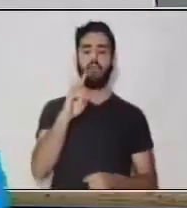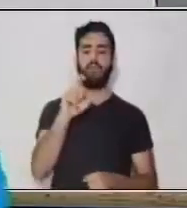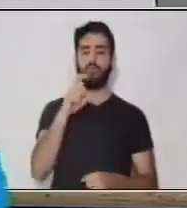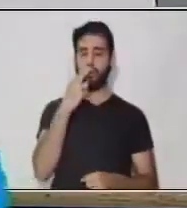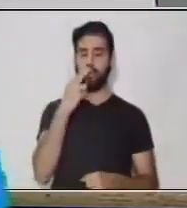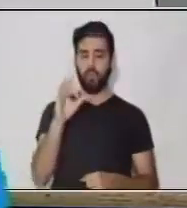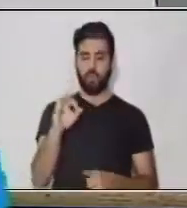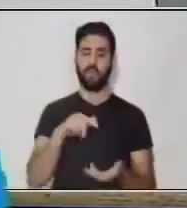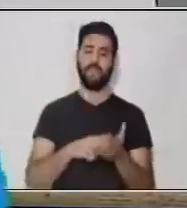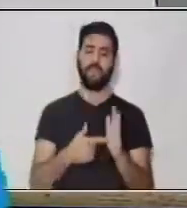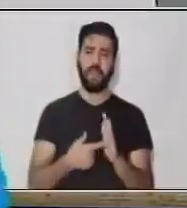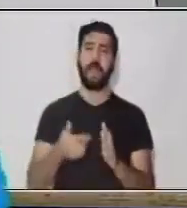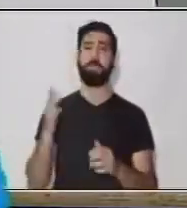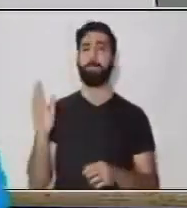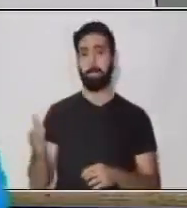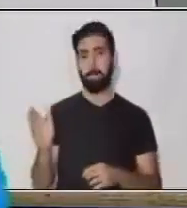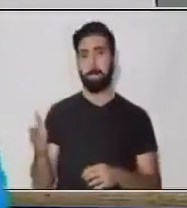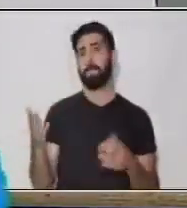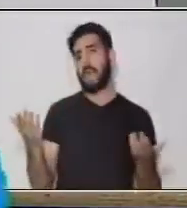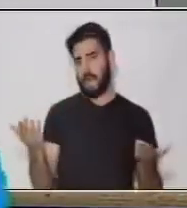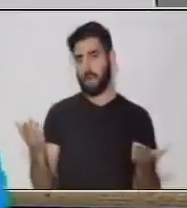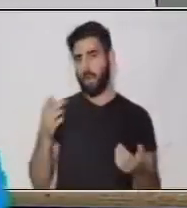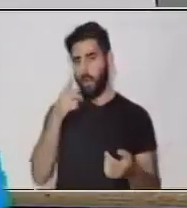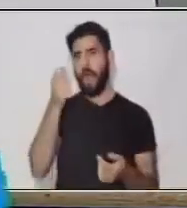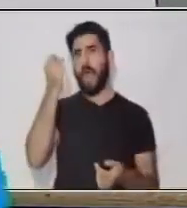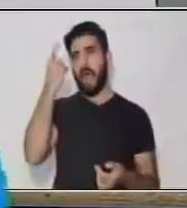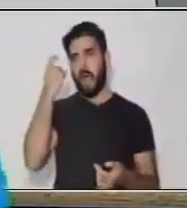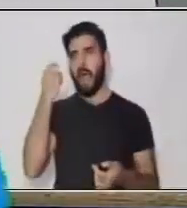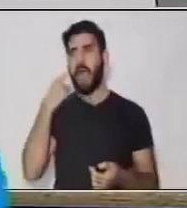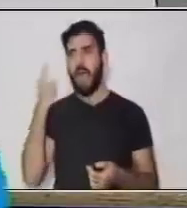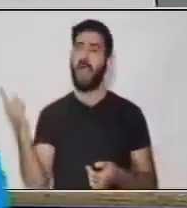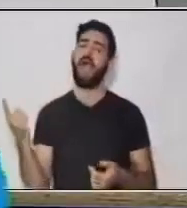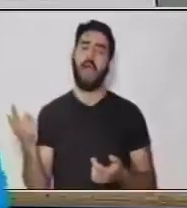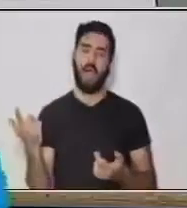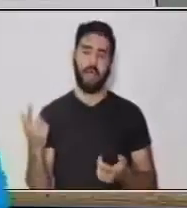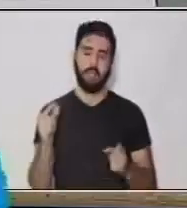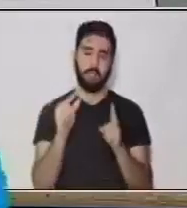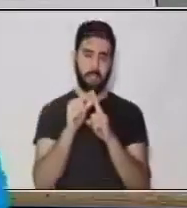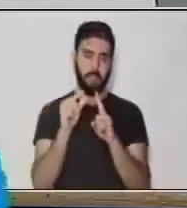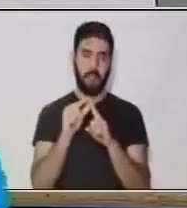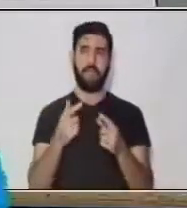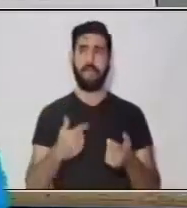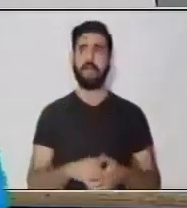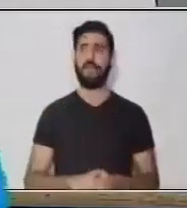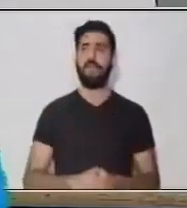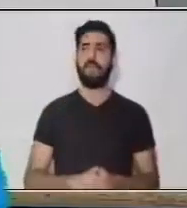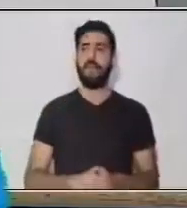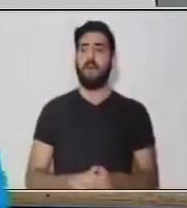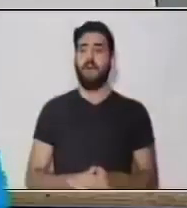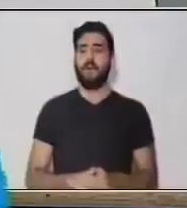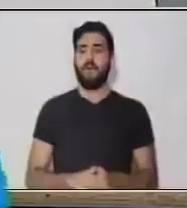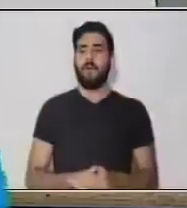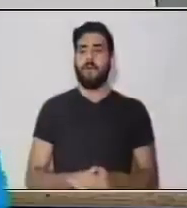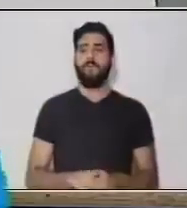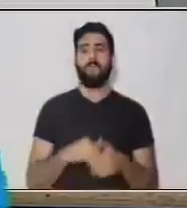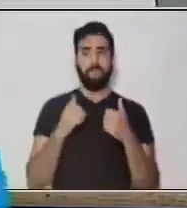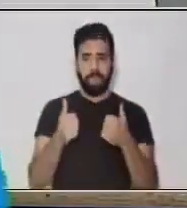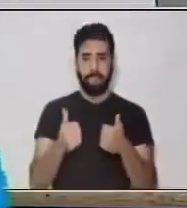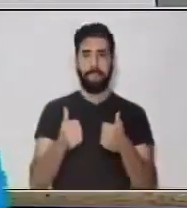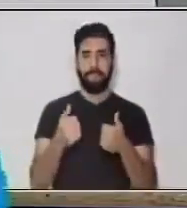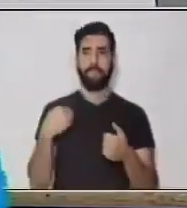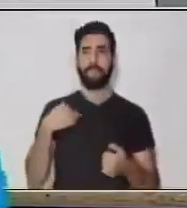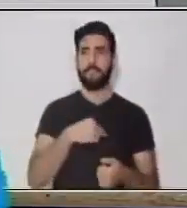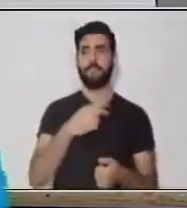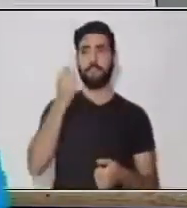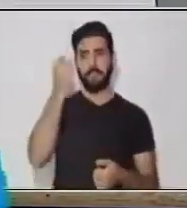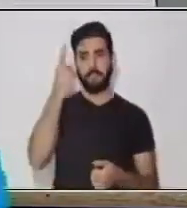Y si acá dijera perro, también pueden entender que dice chucho, ¿verdad? Muy bien, podríamos entender que acá en